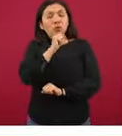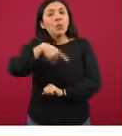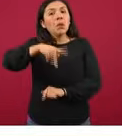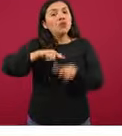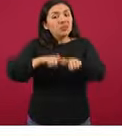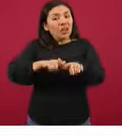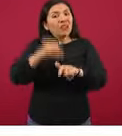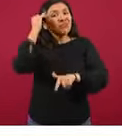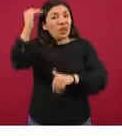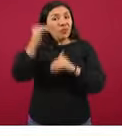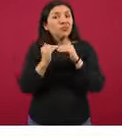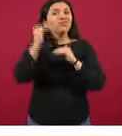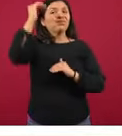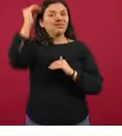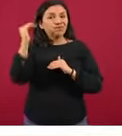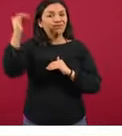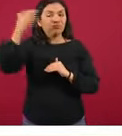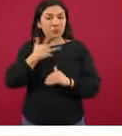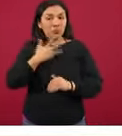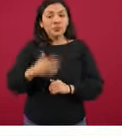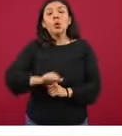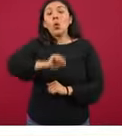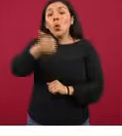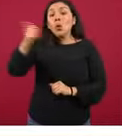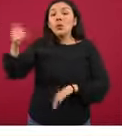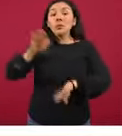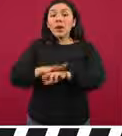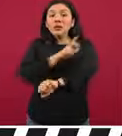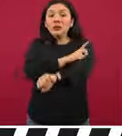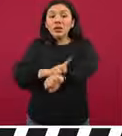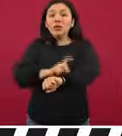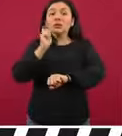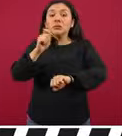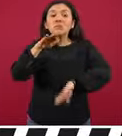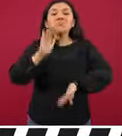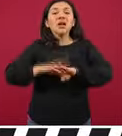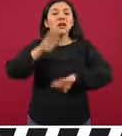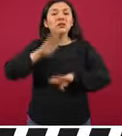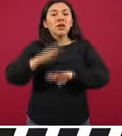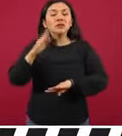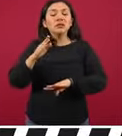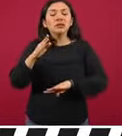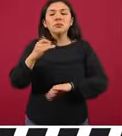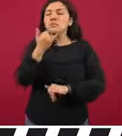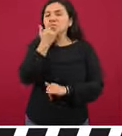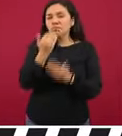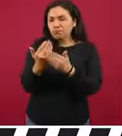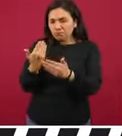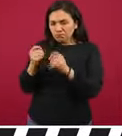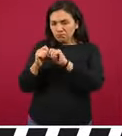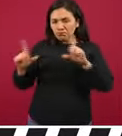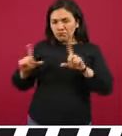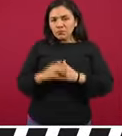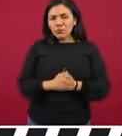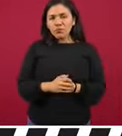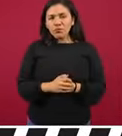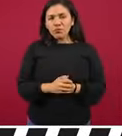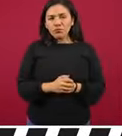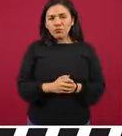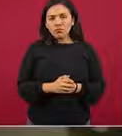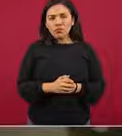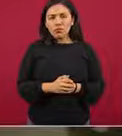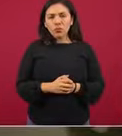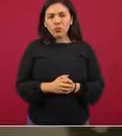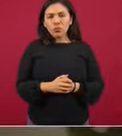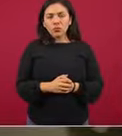con tiempos altos. La siguiente. Y hay otras delegaciones que están incrementando su... No, la previa. Creo que hay un grupo de